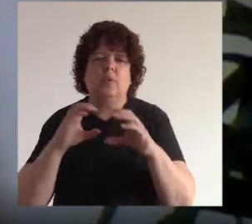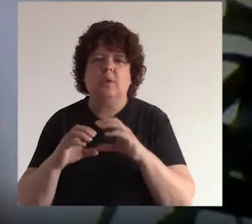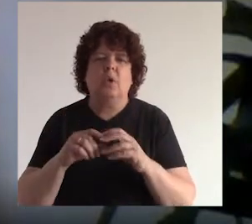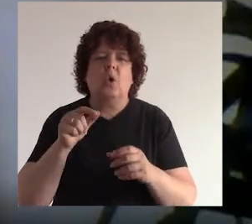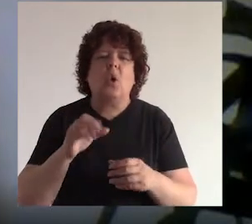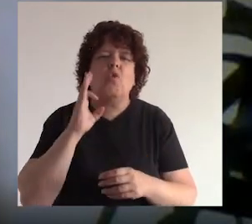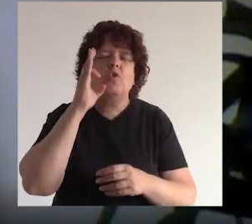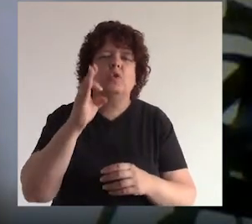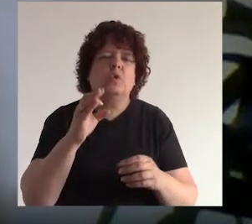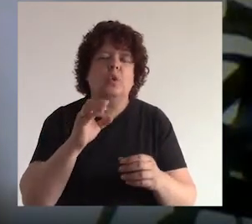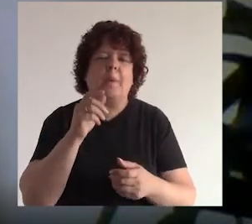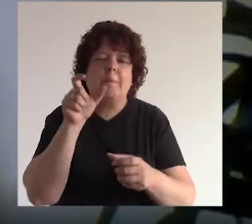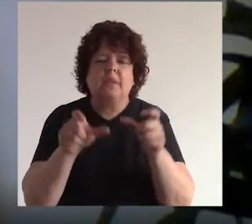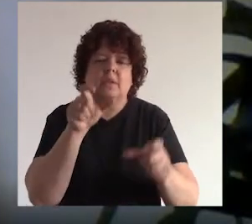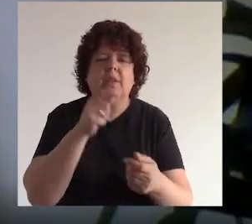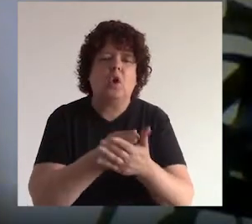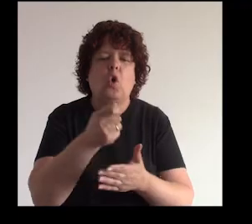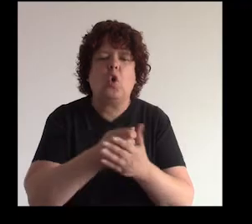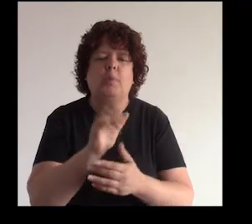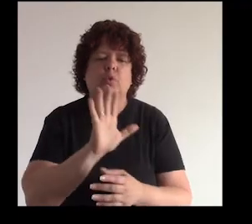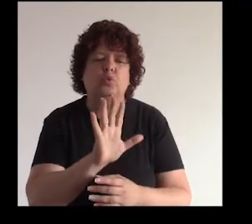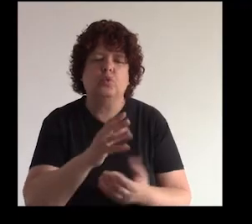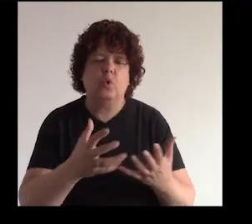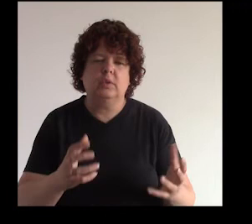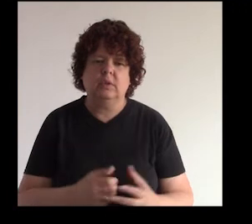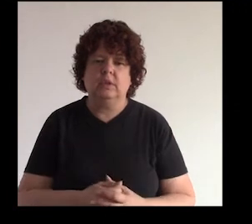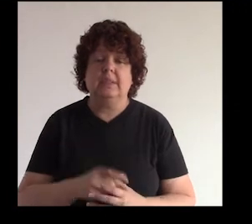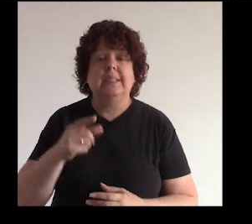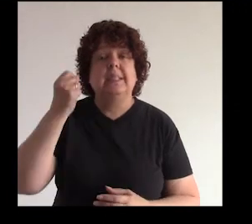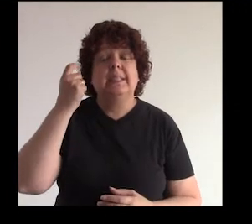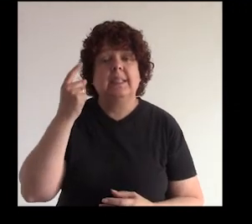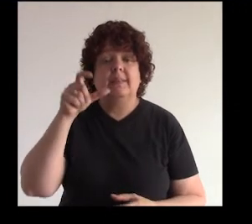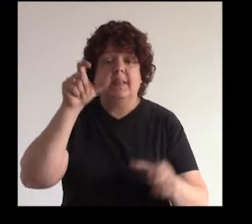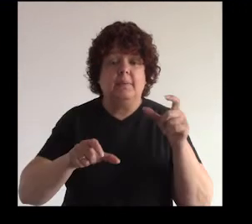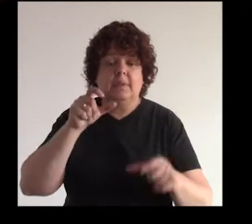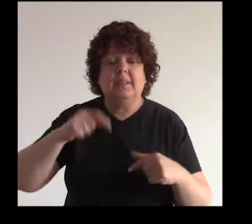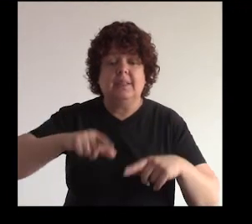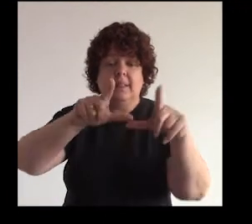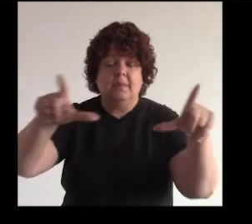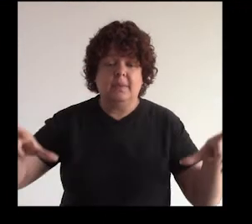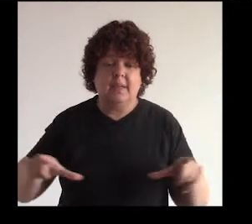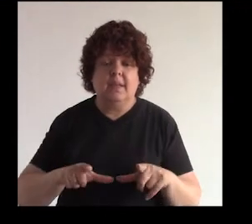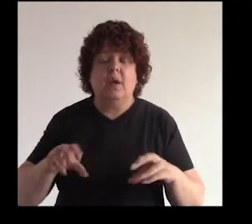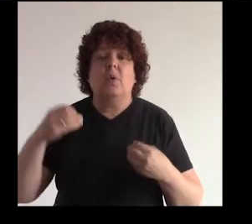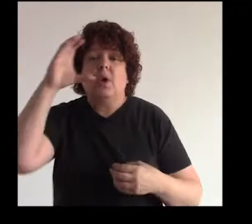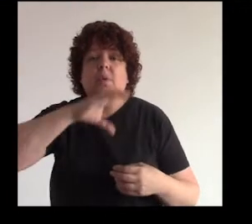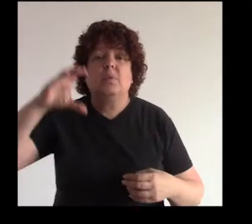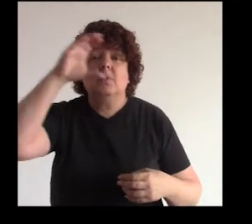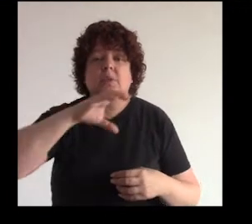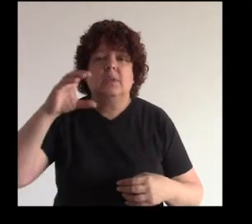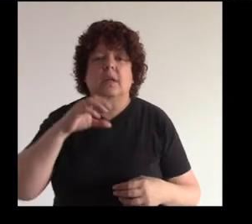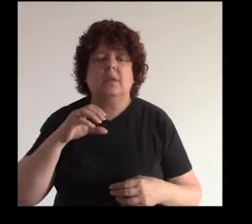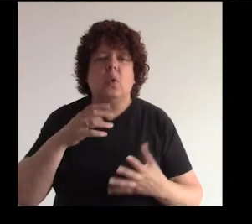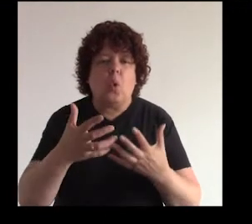cliente con su futuro cliente ¿ya? si entendemos que las personas están en este espacio porque